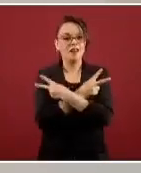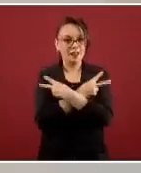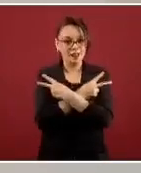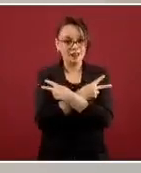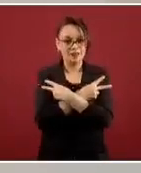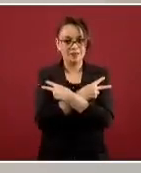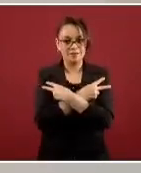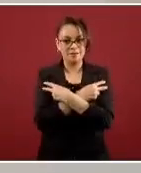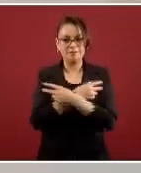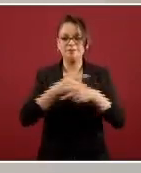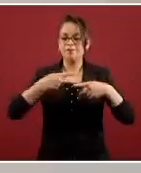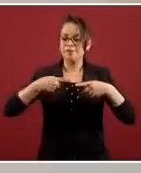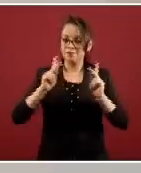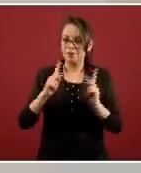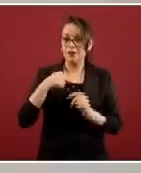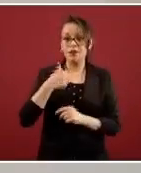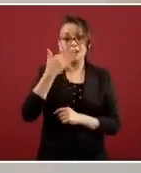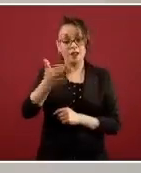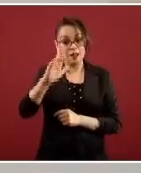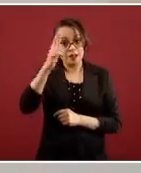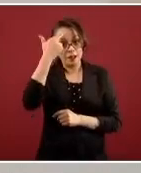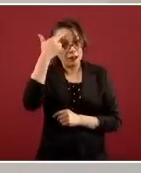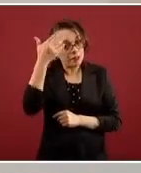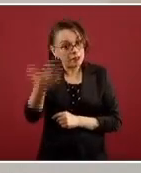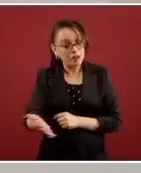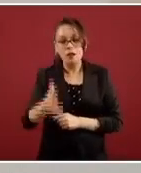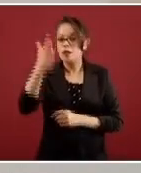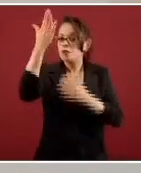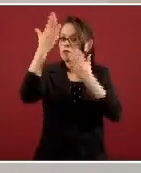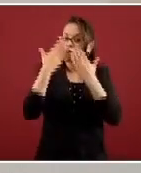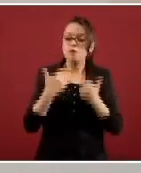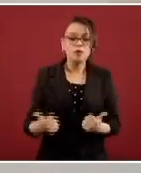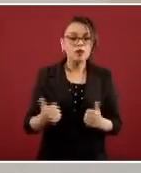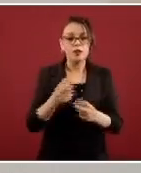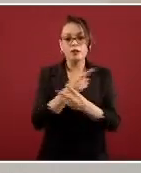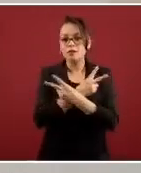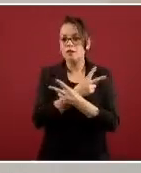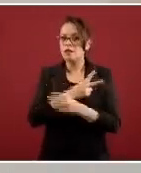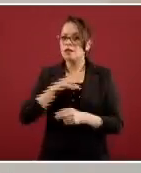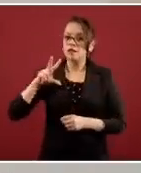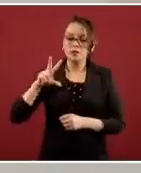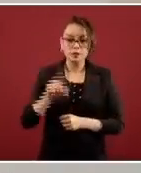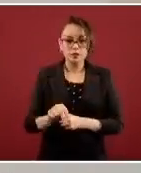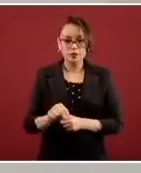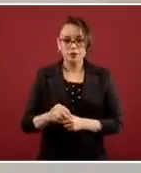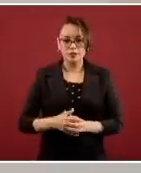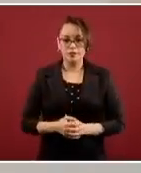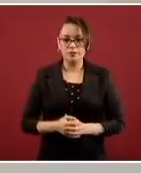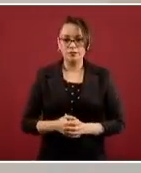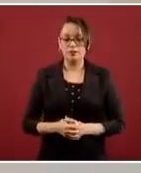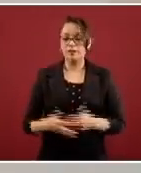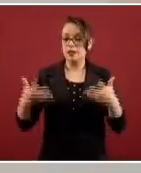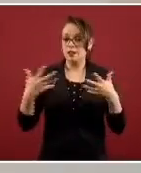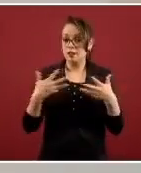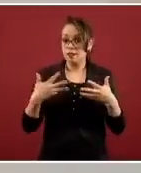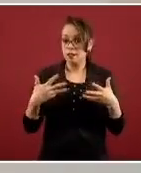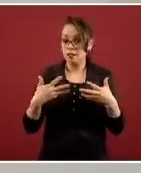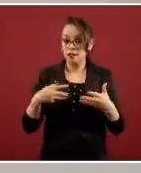recordar que no hay vacaciones, no hay vacaciones porque hay una disposición